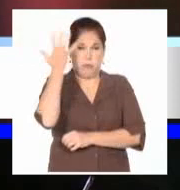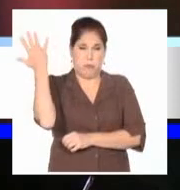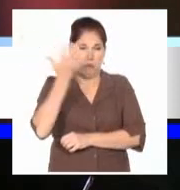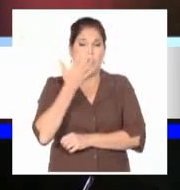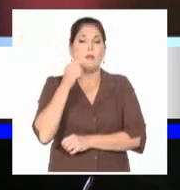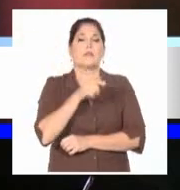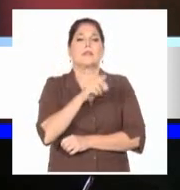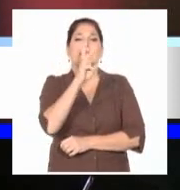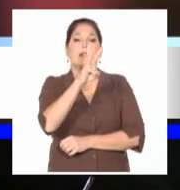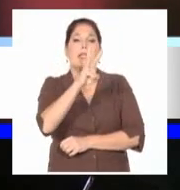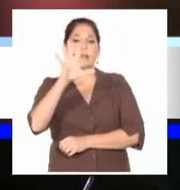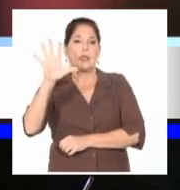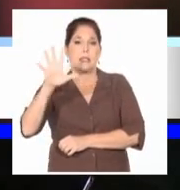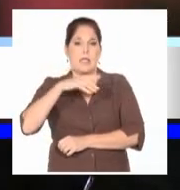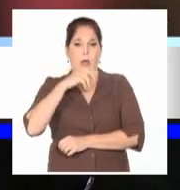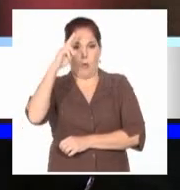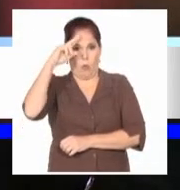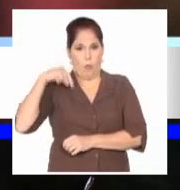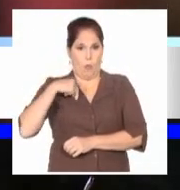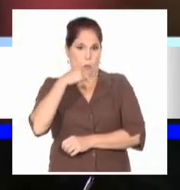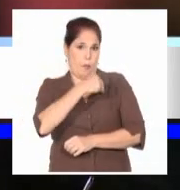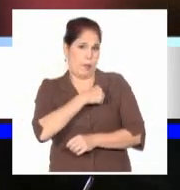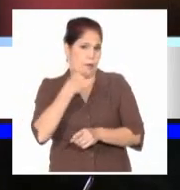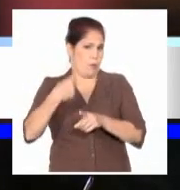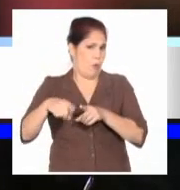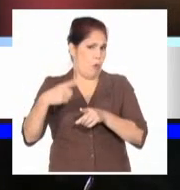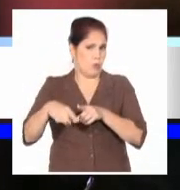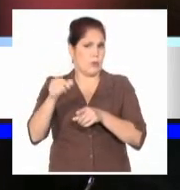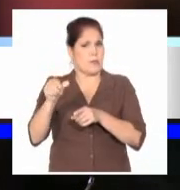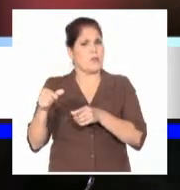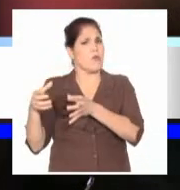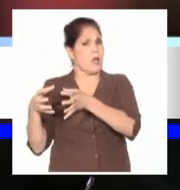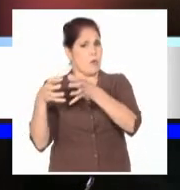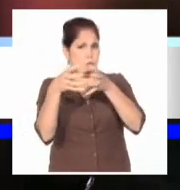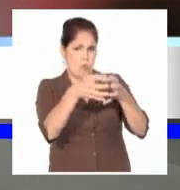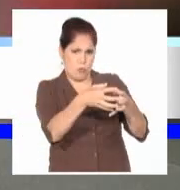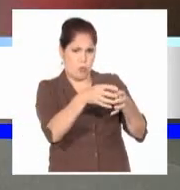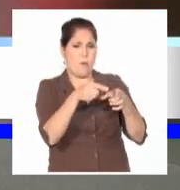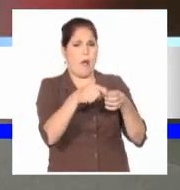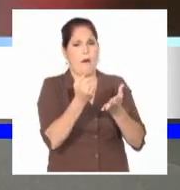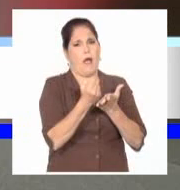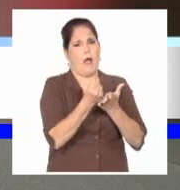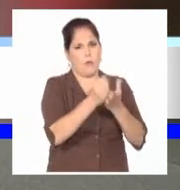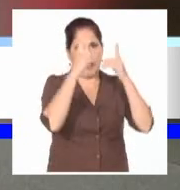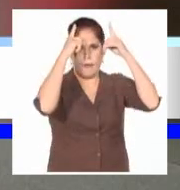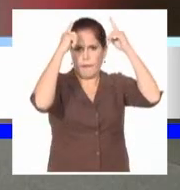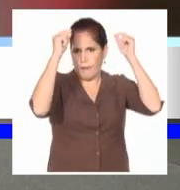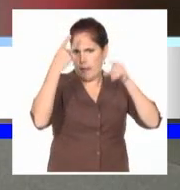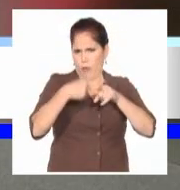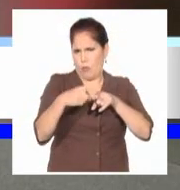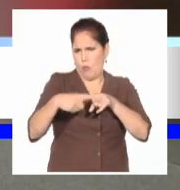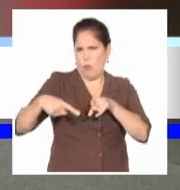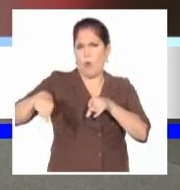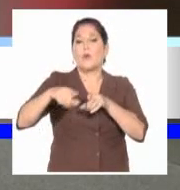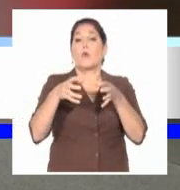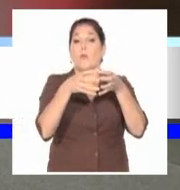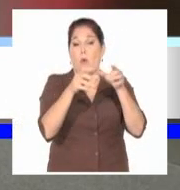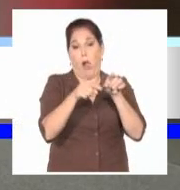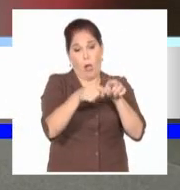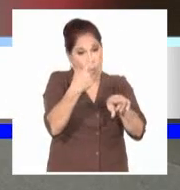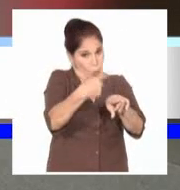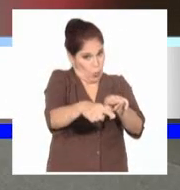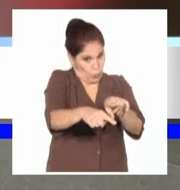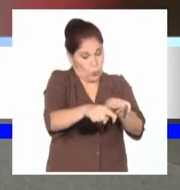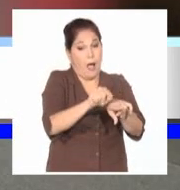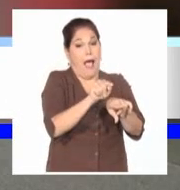35 profesionales, entre operadores, brigadistas, médicos y enfermeros, quienes se suman a los ya insertados en las brigadas que radican en